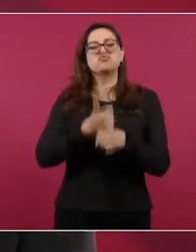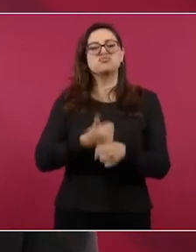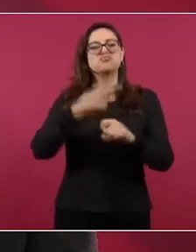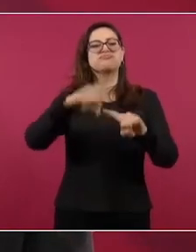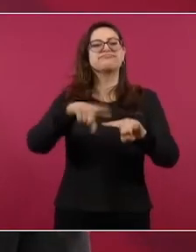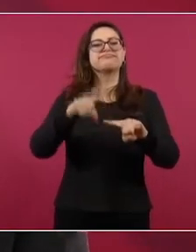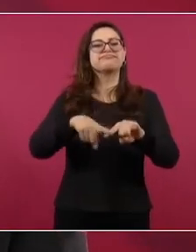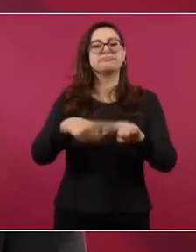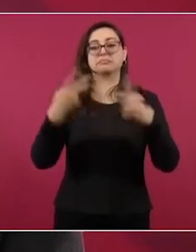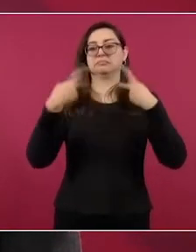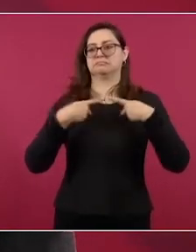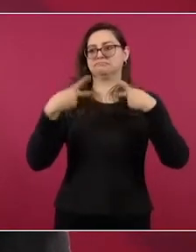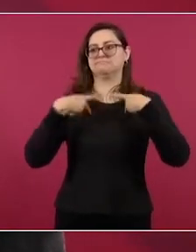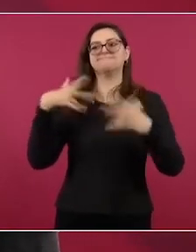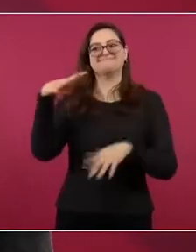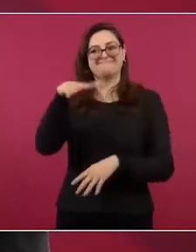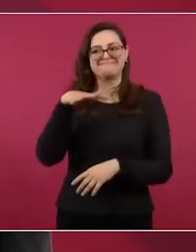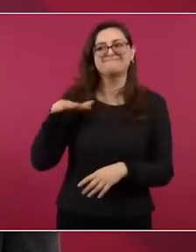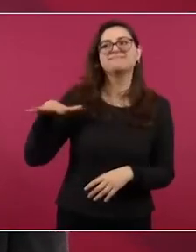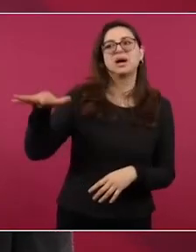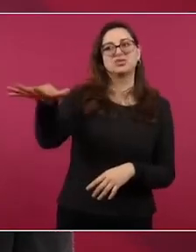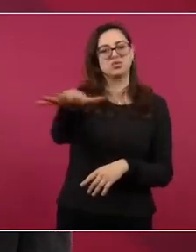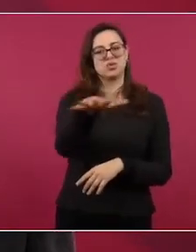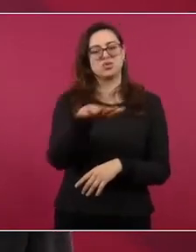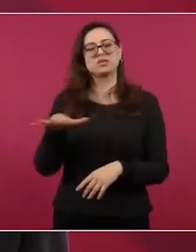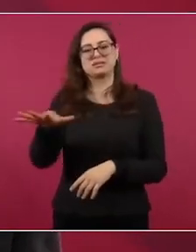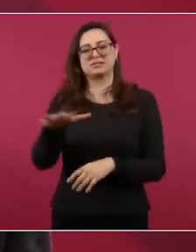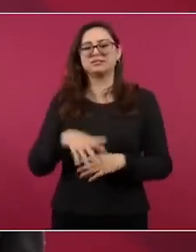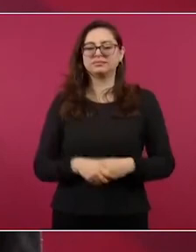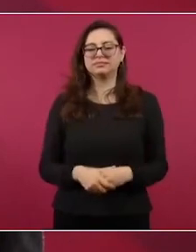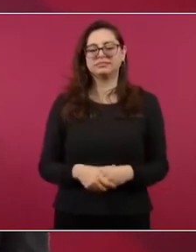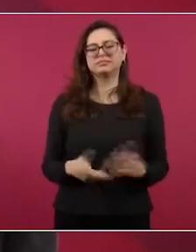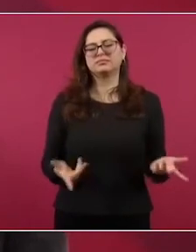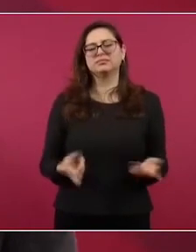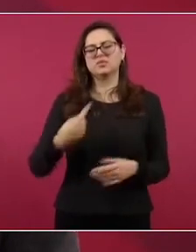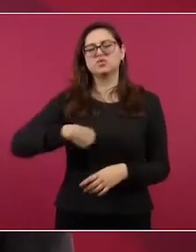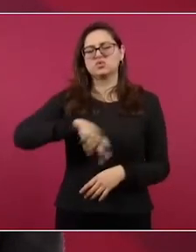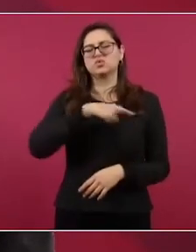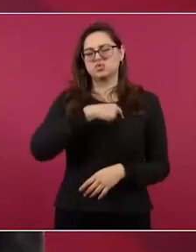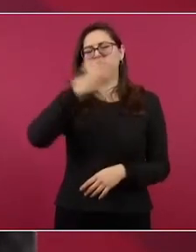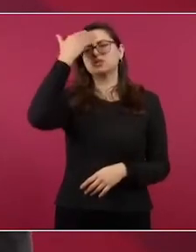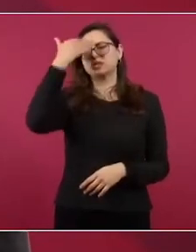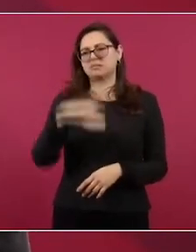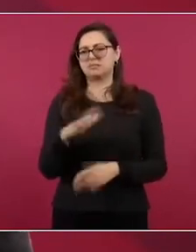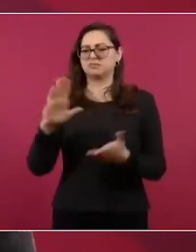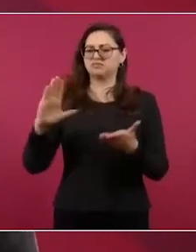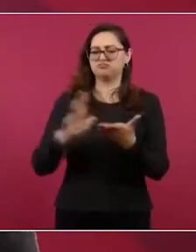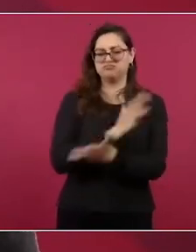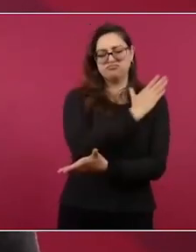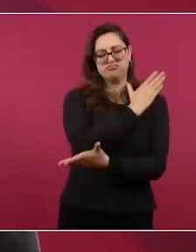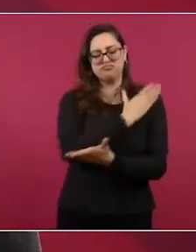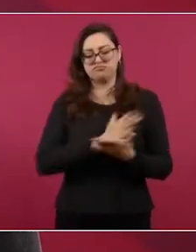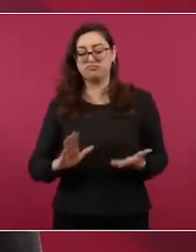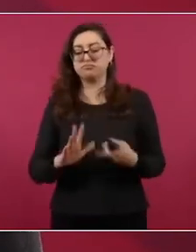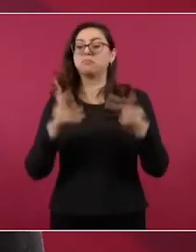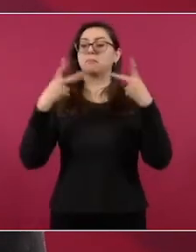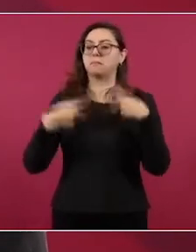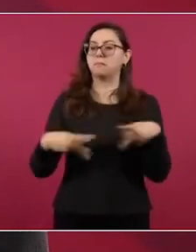Sabemos distinguir muy bien entre lo que es el pueblo de Perú, que es un pueblo hermano,